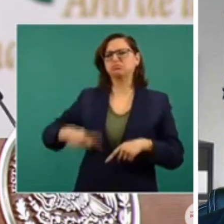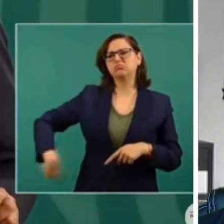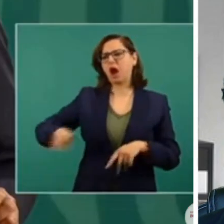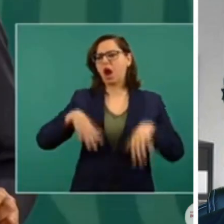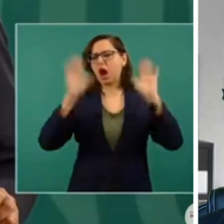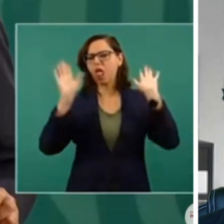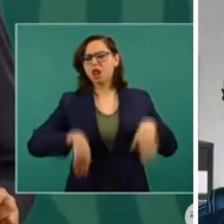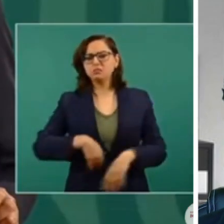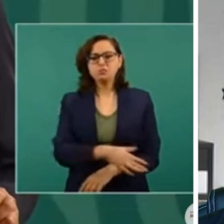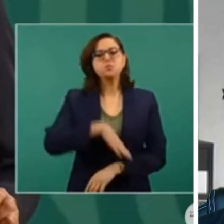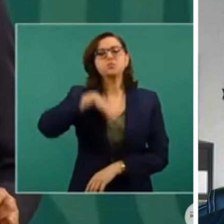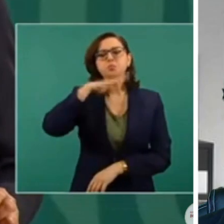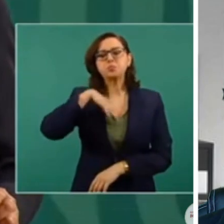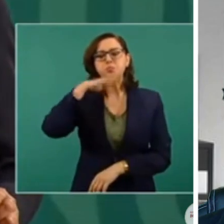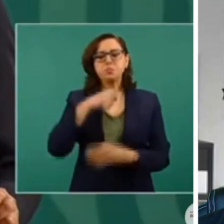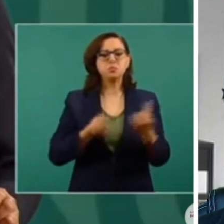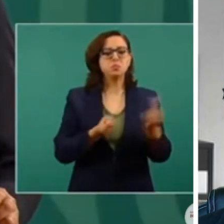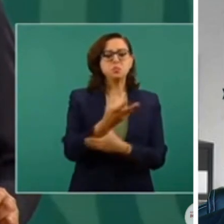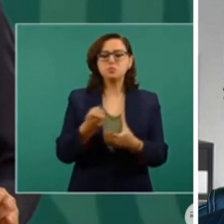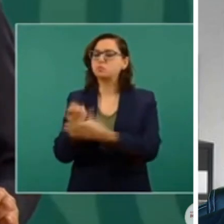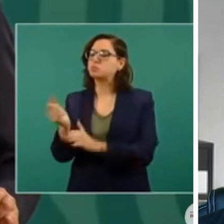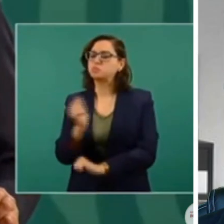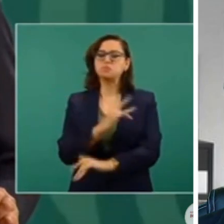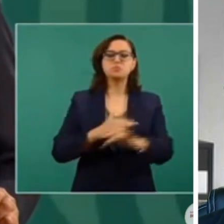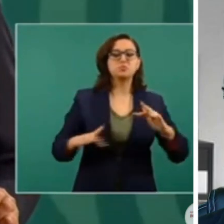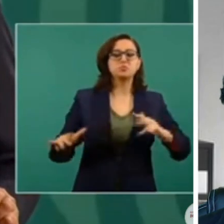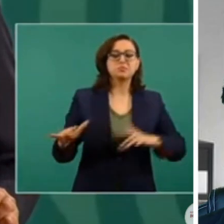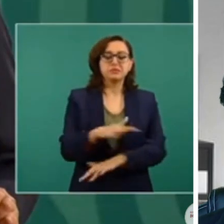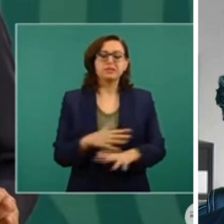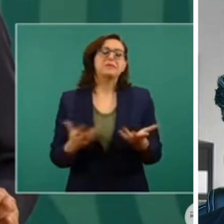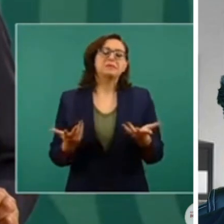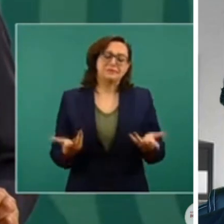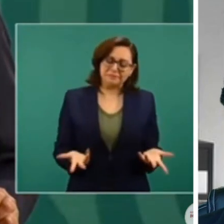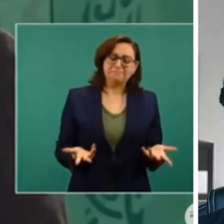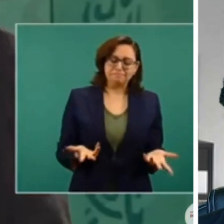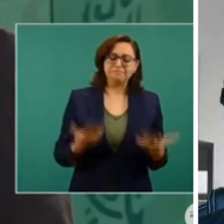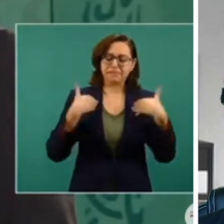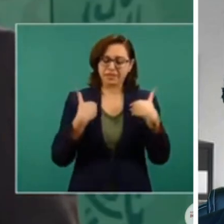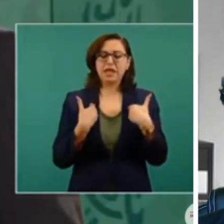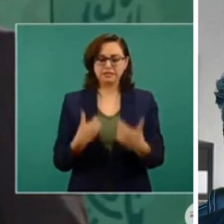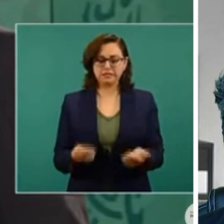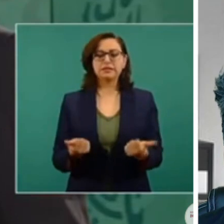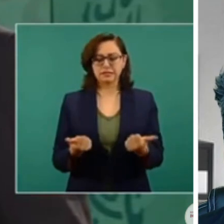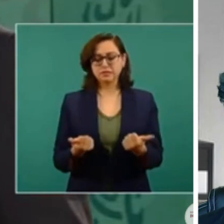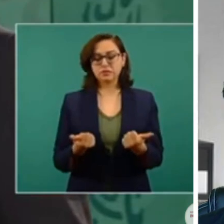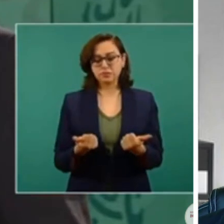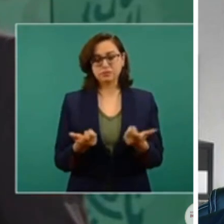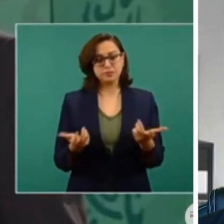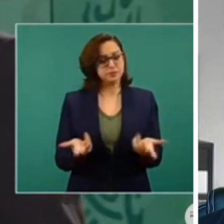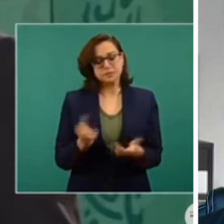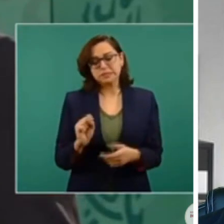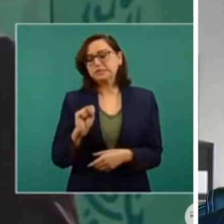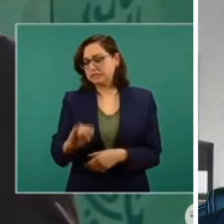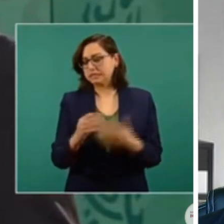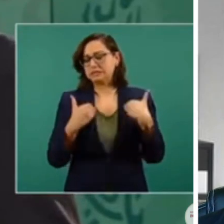que también es entendible. Nosotros hemos desde el principio sostenido,